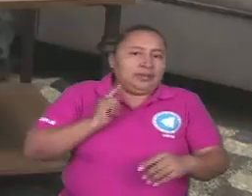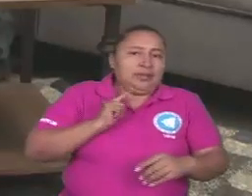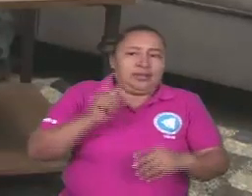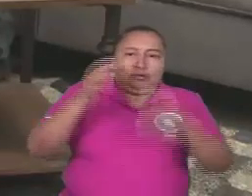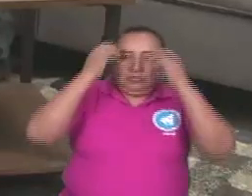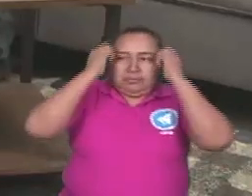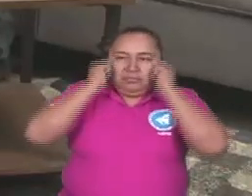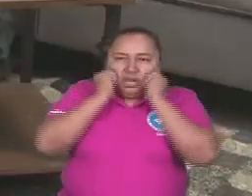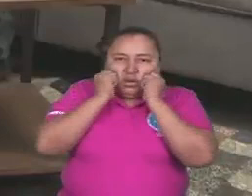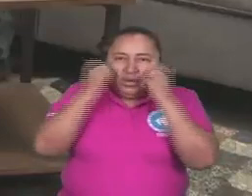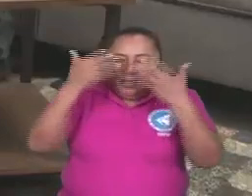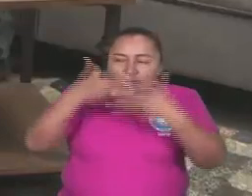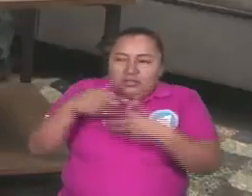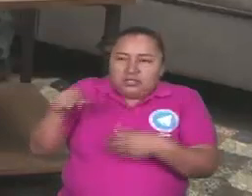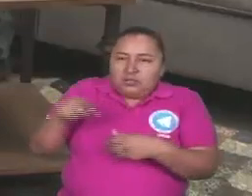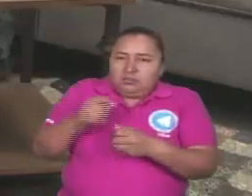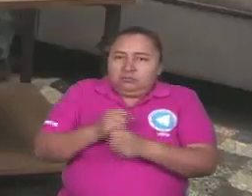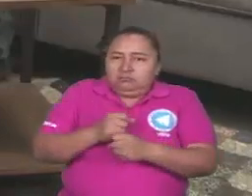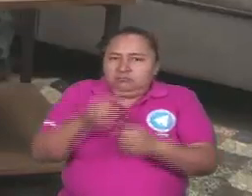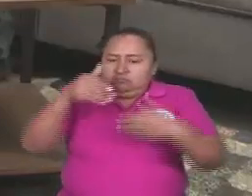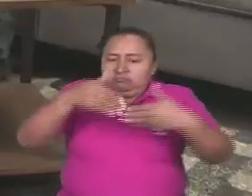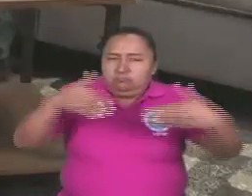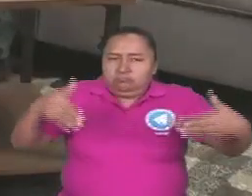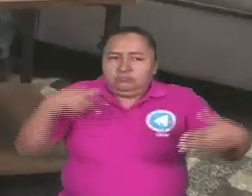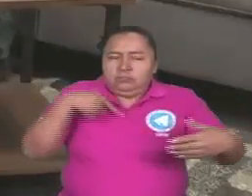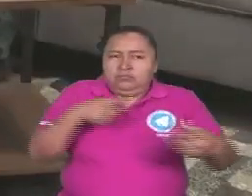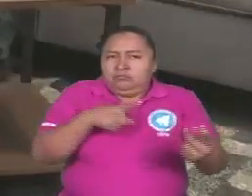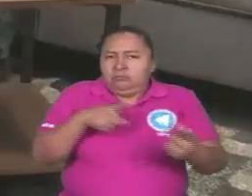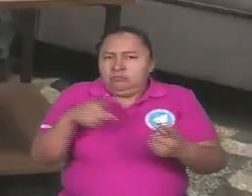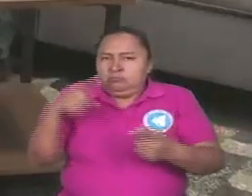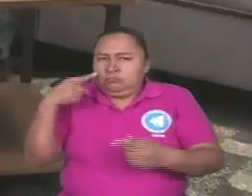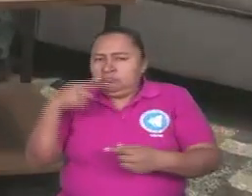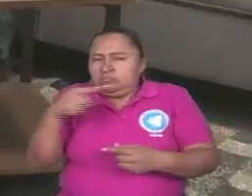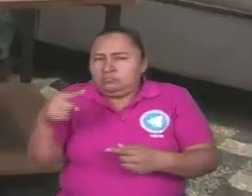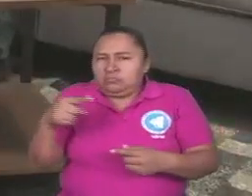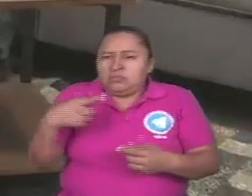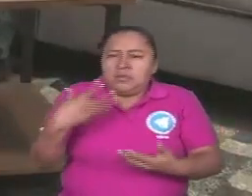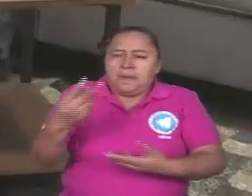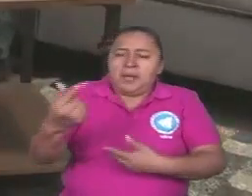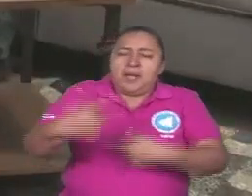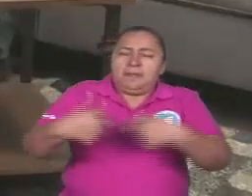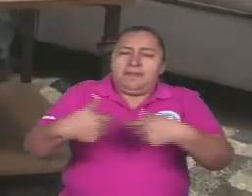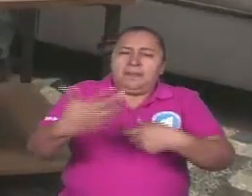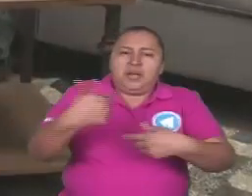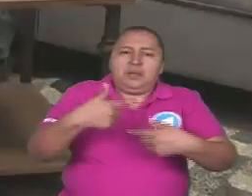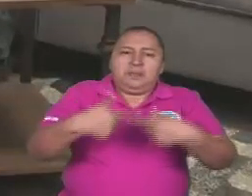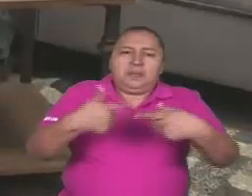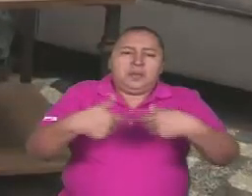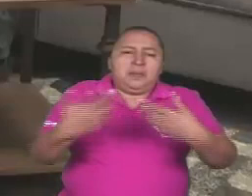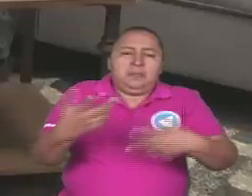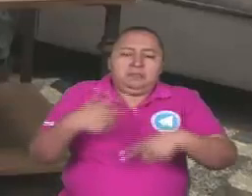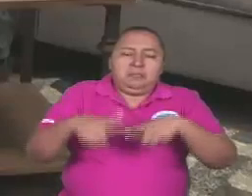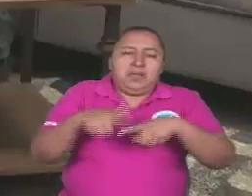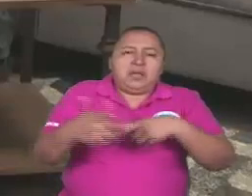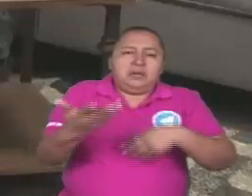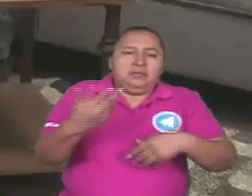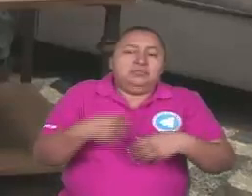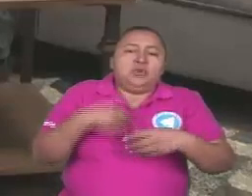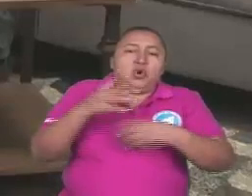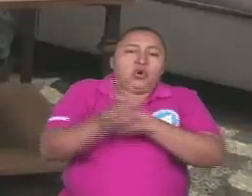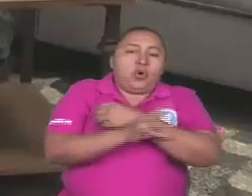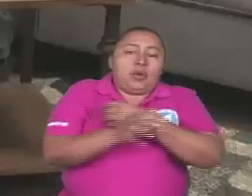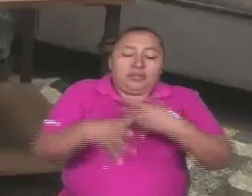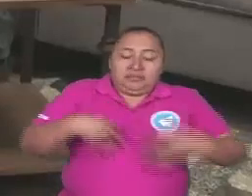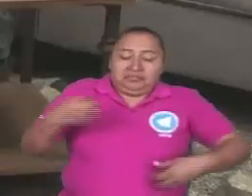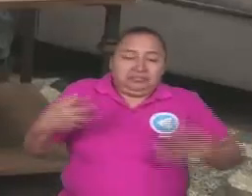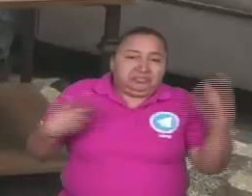enmascarado a medianoche en un tranque, exigiéndome que pague viajes, o robándome,